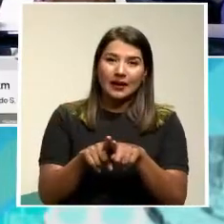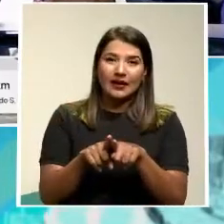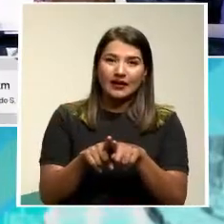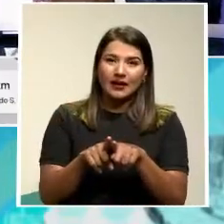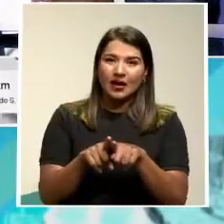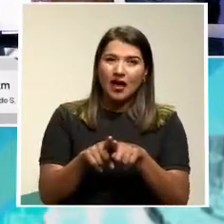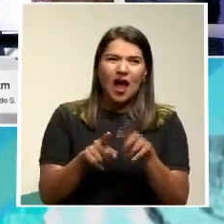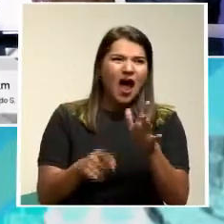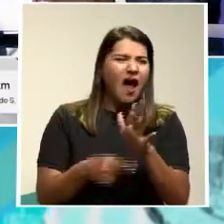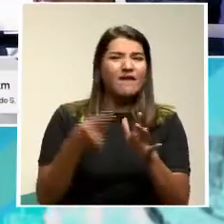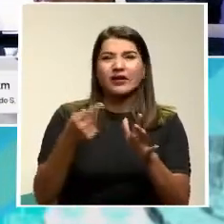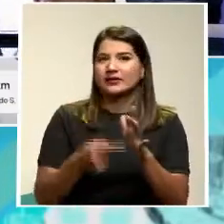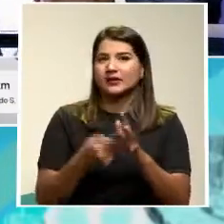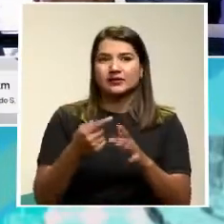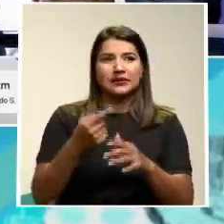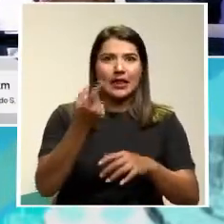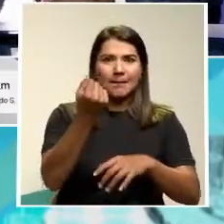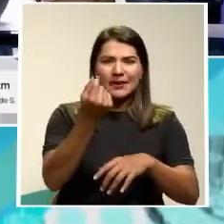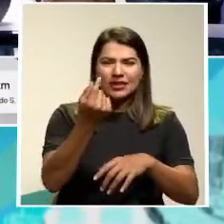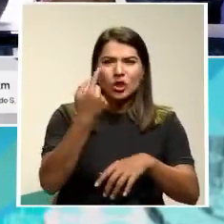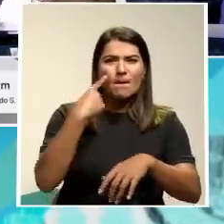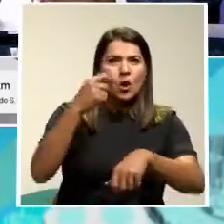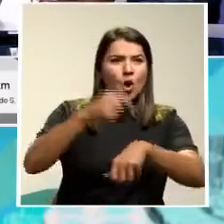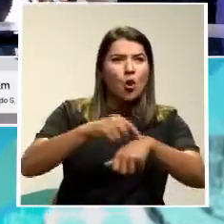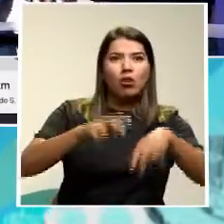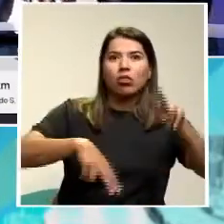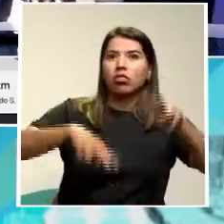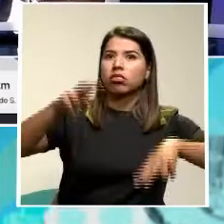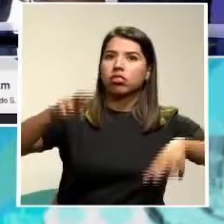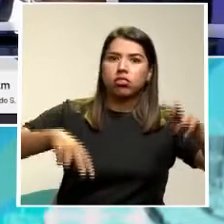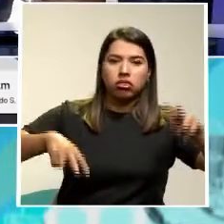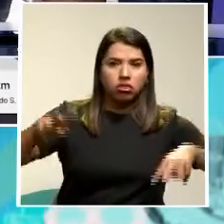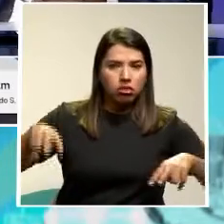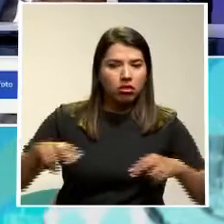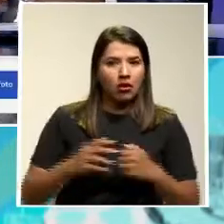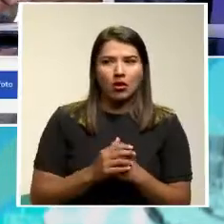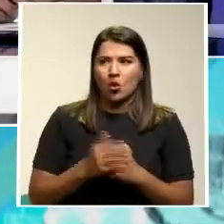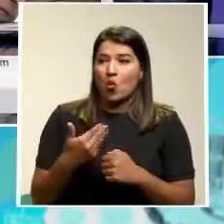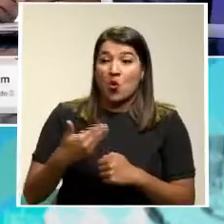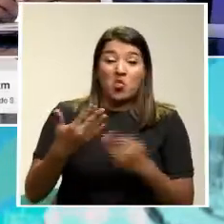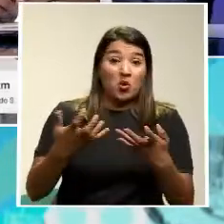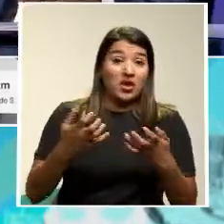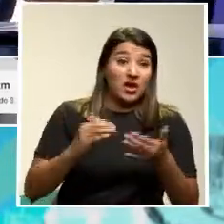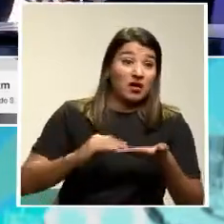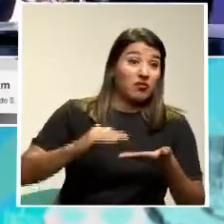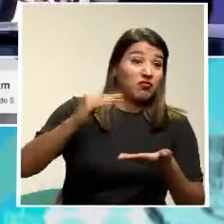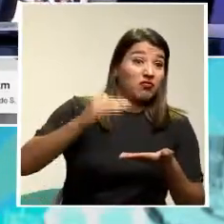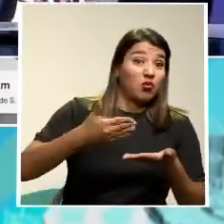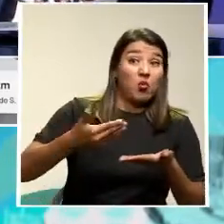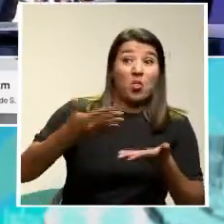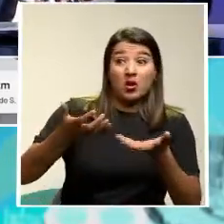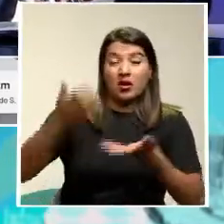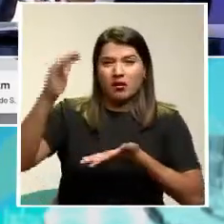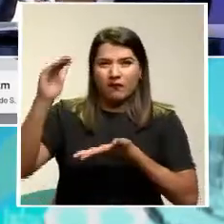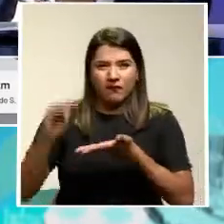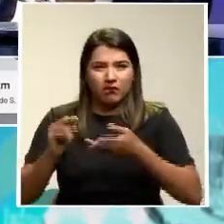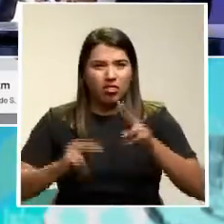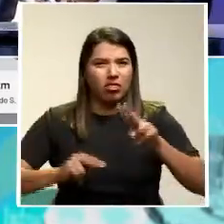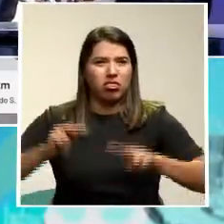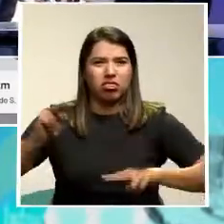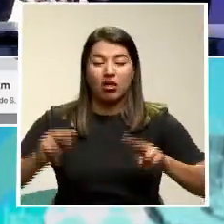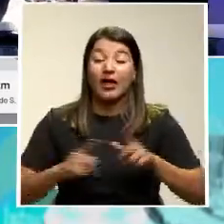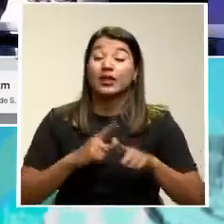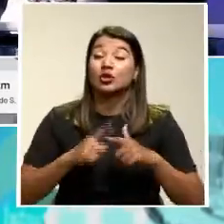tarifaria Por horas A veces que les bajaban Les subían Cuando la empresa A veces quería Era uno de los alegatos También Entonces es importante